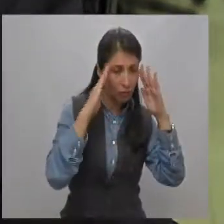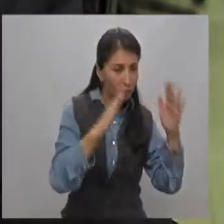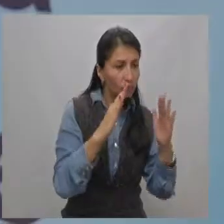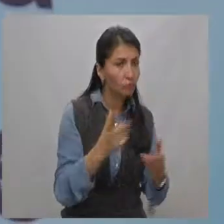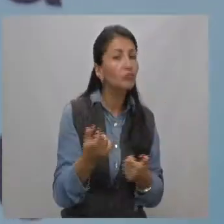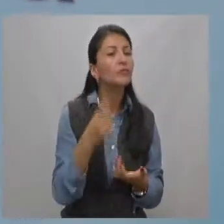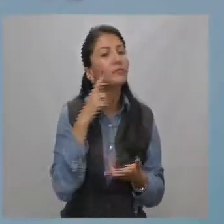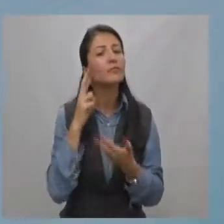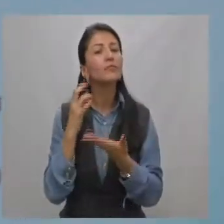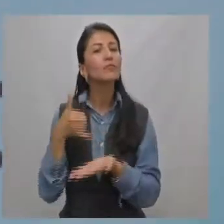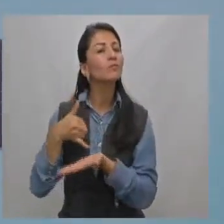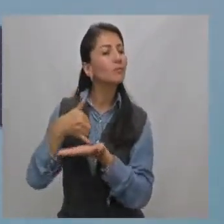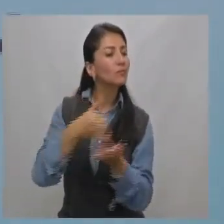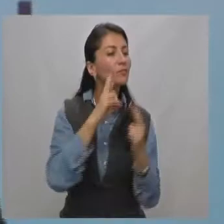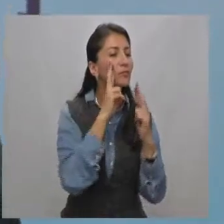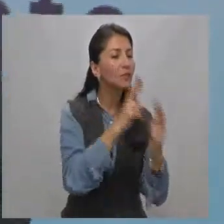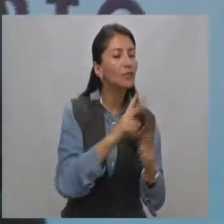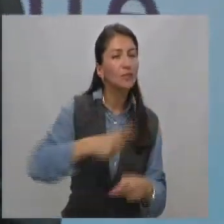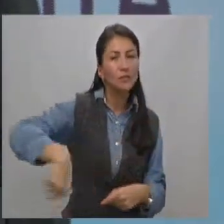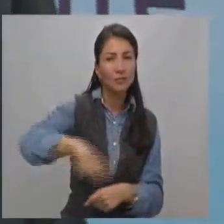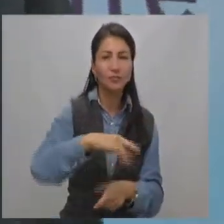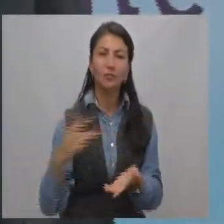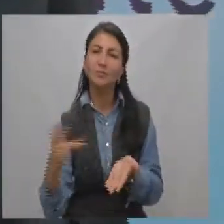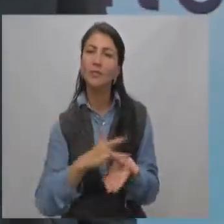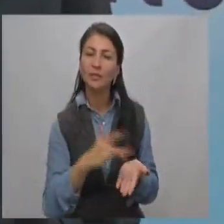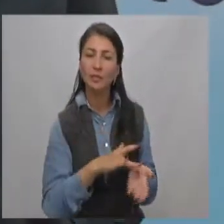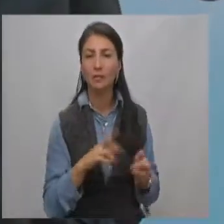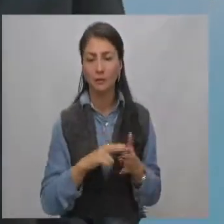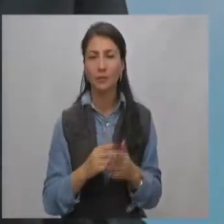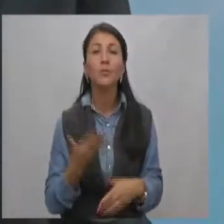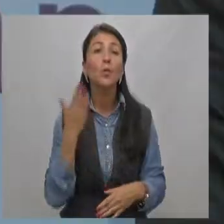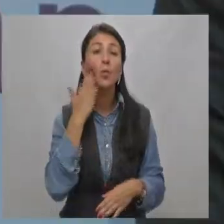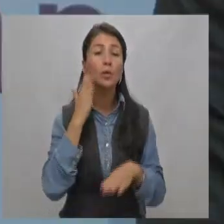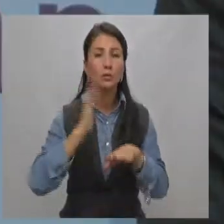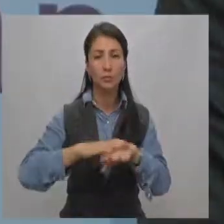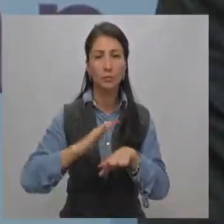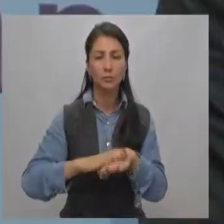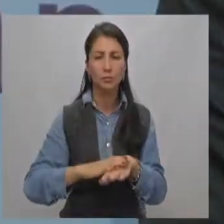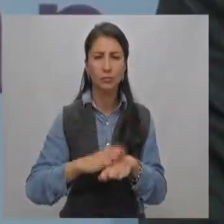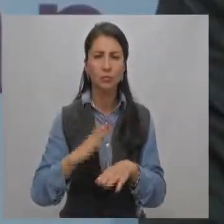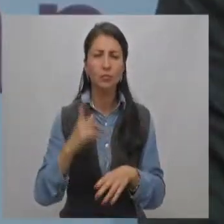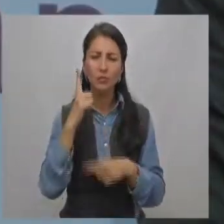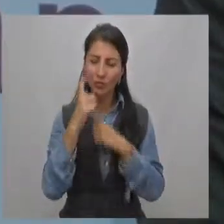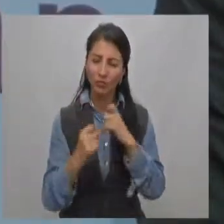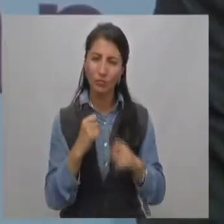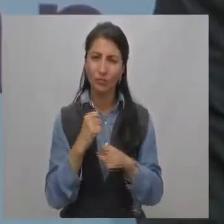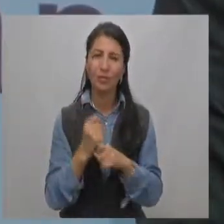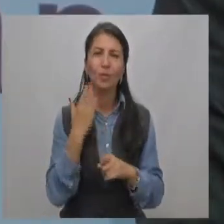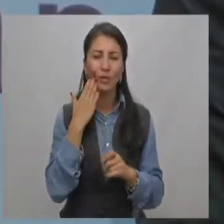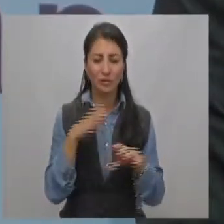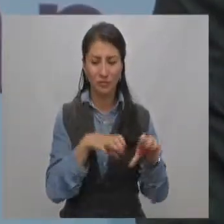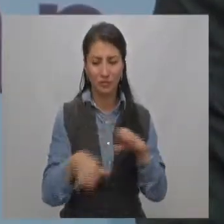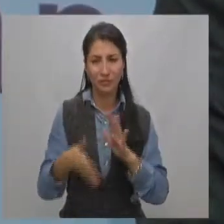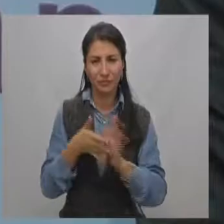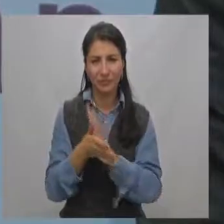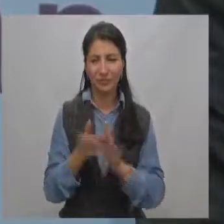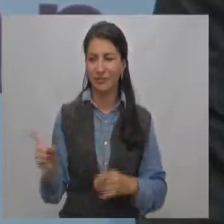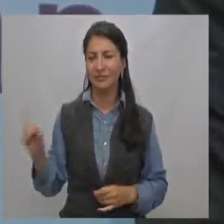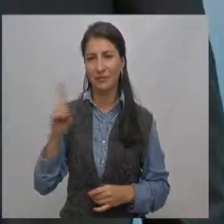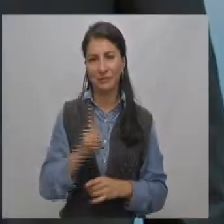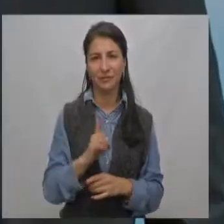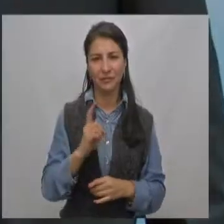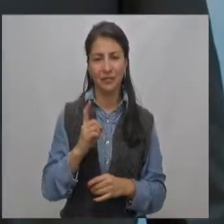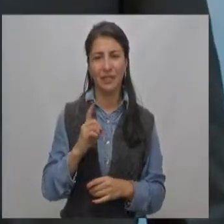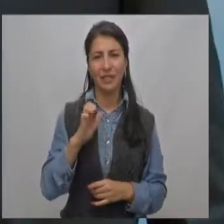sociedad civil. El reconocimiento a las personas u organizaciones de la sociedad civil será anunciado y entregado en el evento anual de rendición de